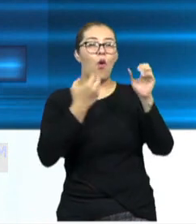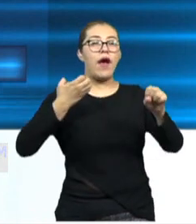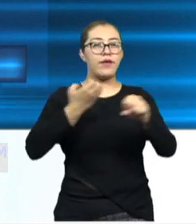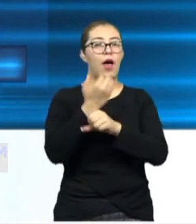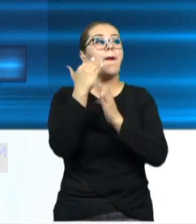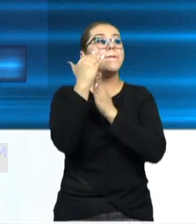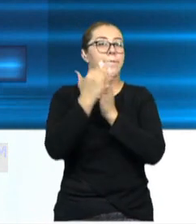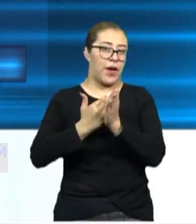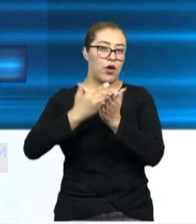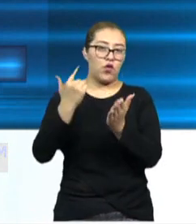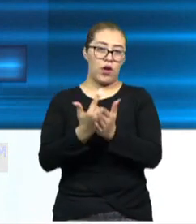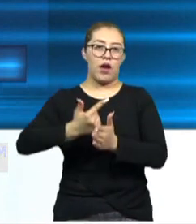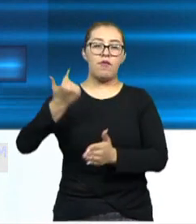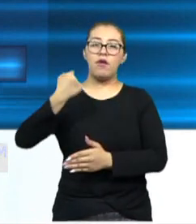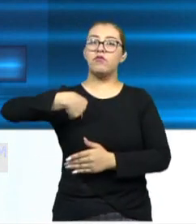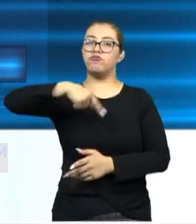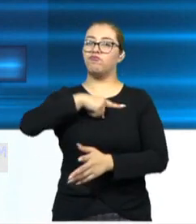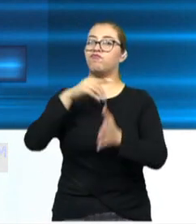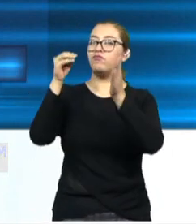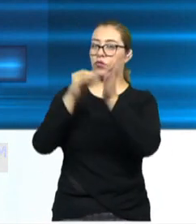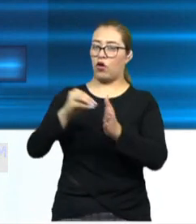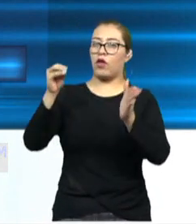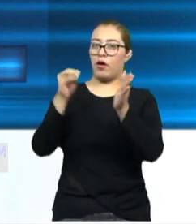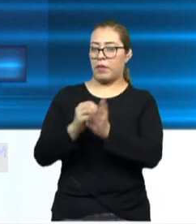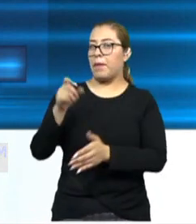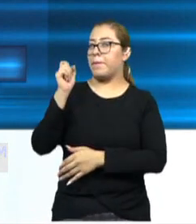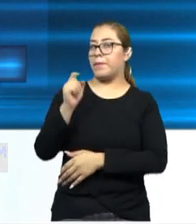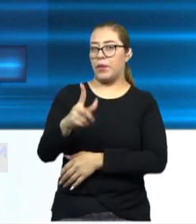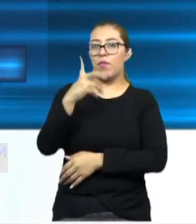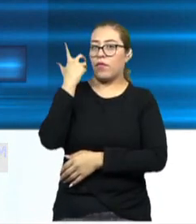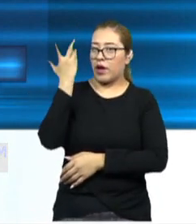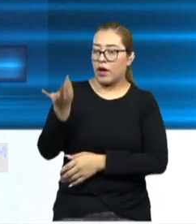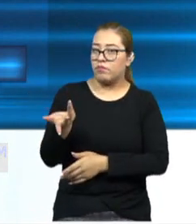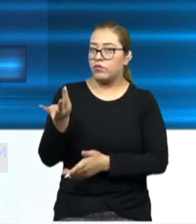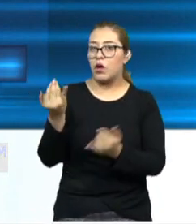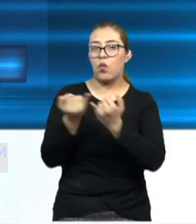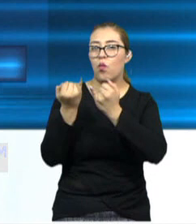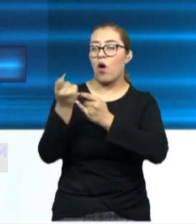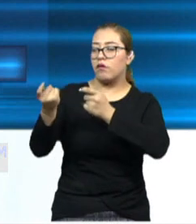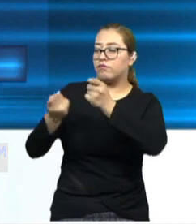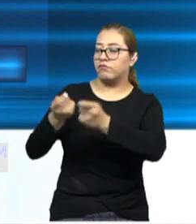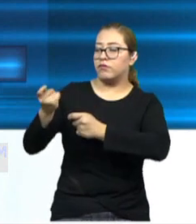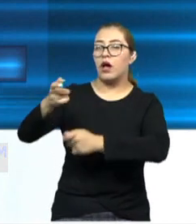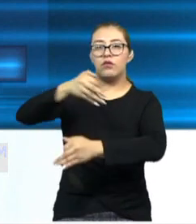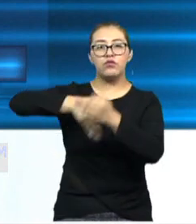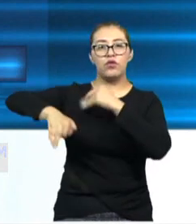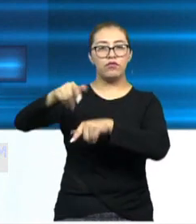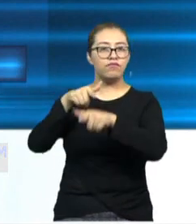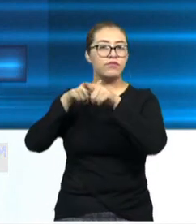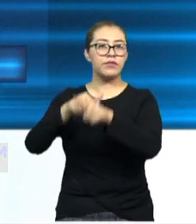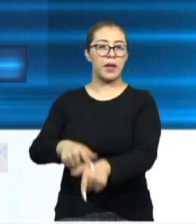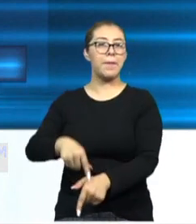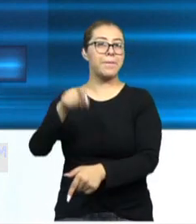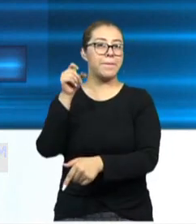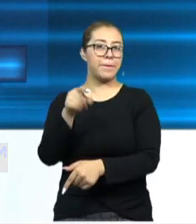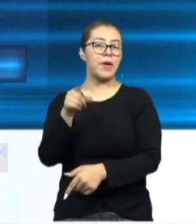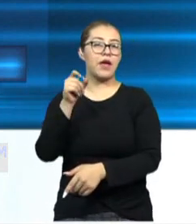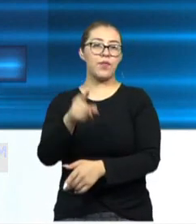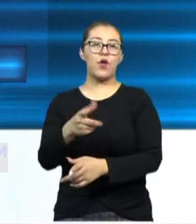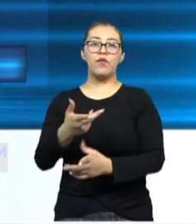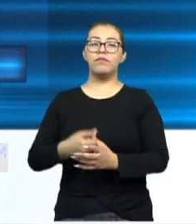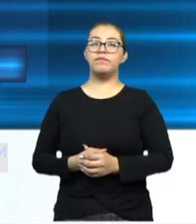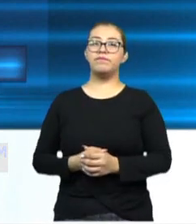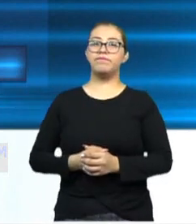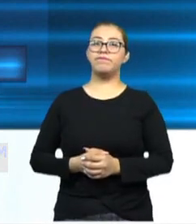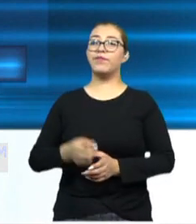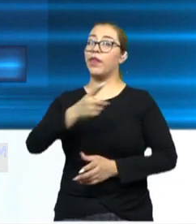esto, pues si queremos mantenerlo, Miguel, si queremos que estos números, estas cifras continúen con esta tendencia, pues